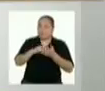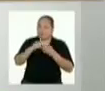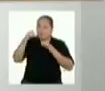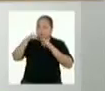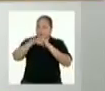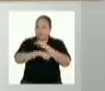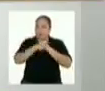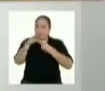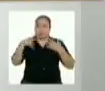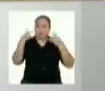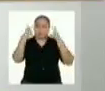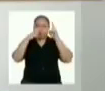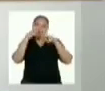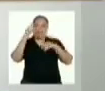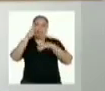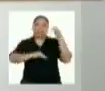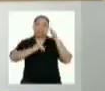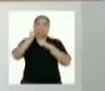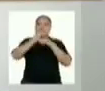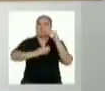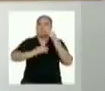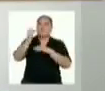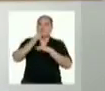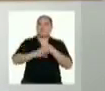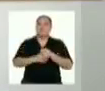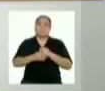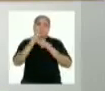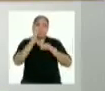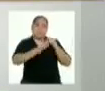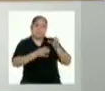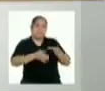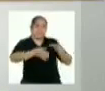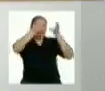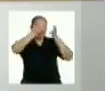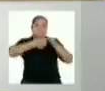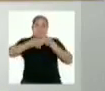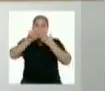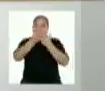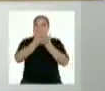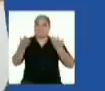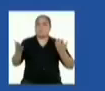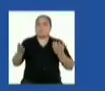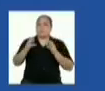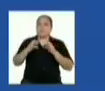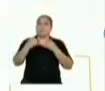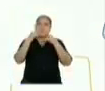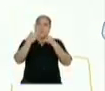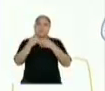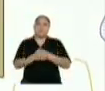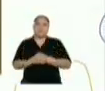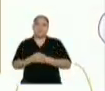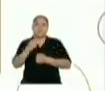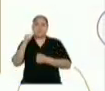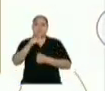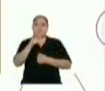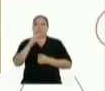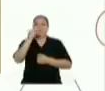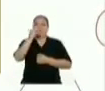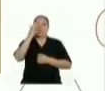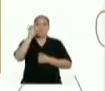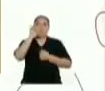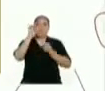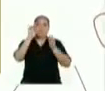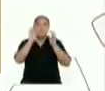complejos los podemos ver en obras monumentales, en arquitectura y en objetos lúdicos. Aquí